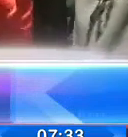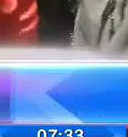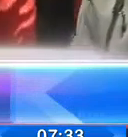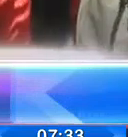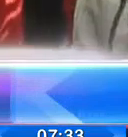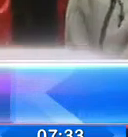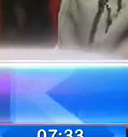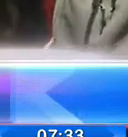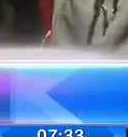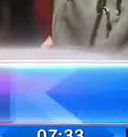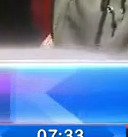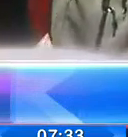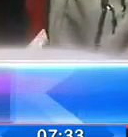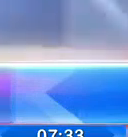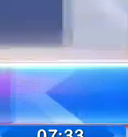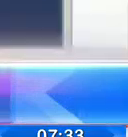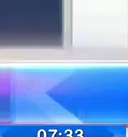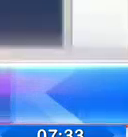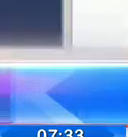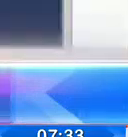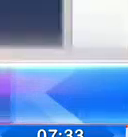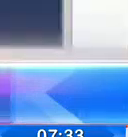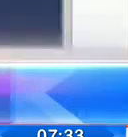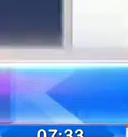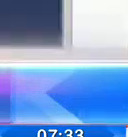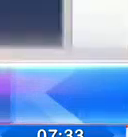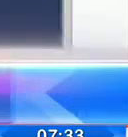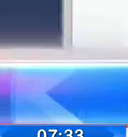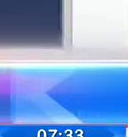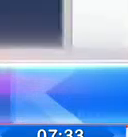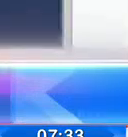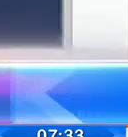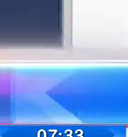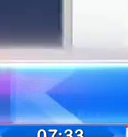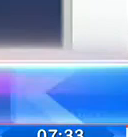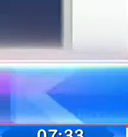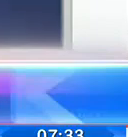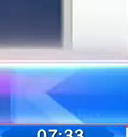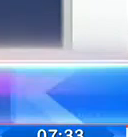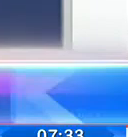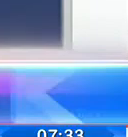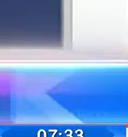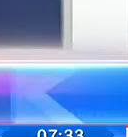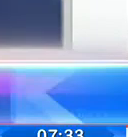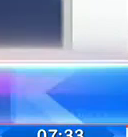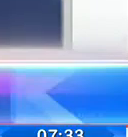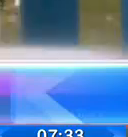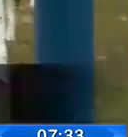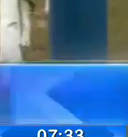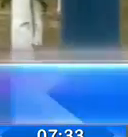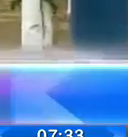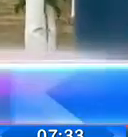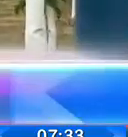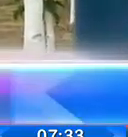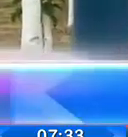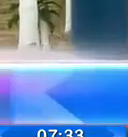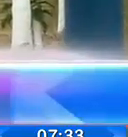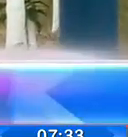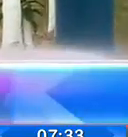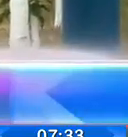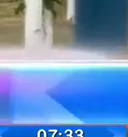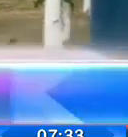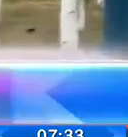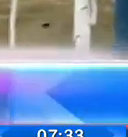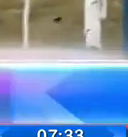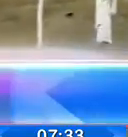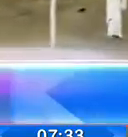matrimonio civil entre personas del mismo sexo ya entró en vigencia este lunes en nuestro país. Además, sesenta y tres cadáveres